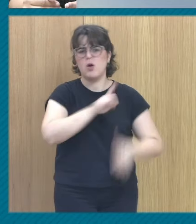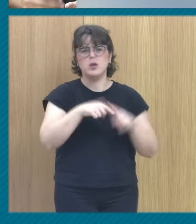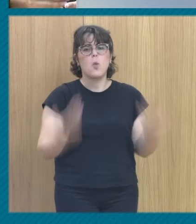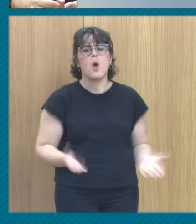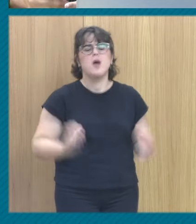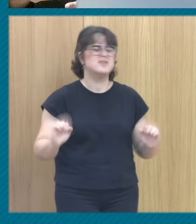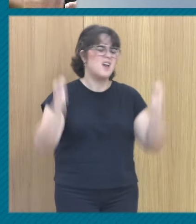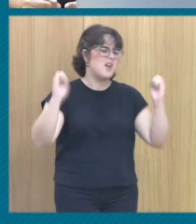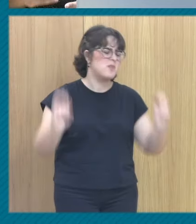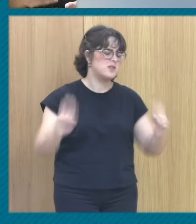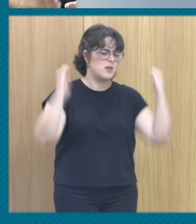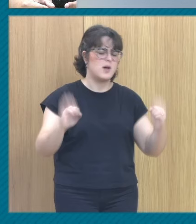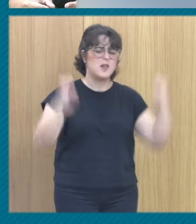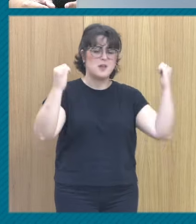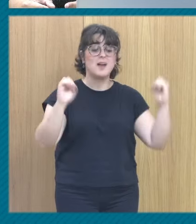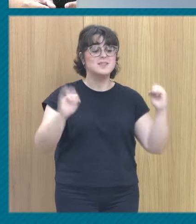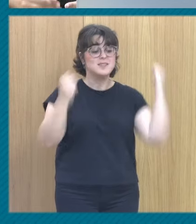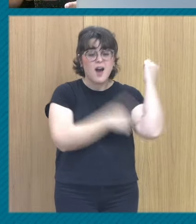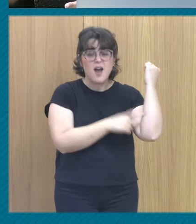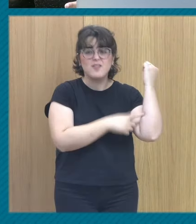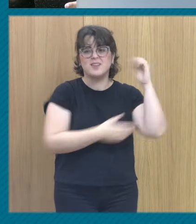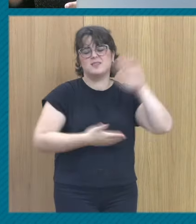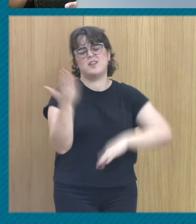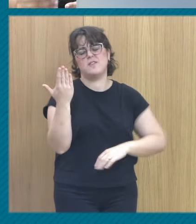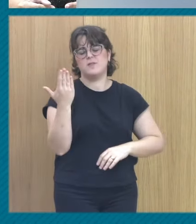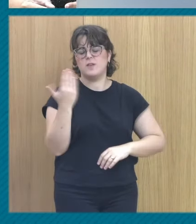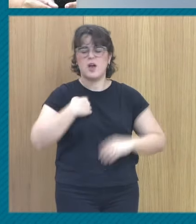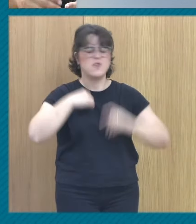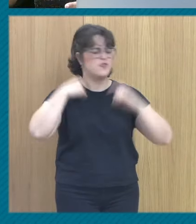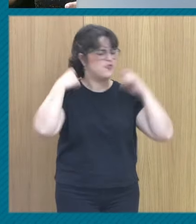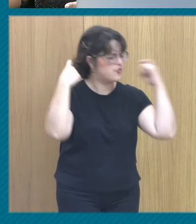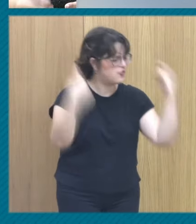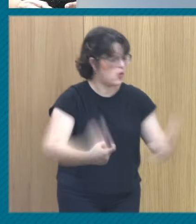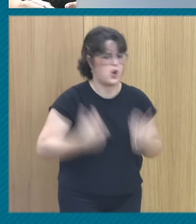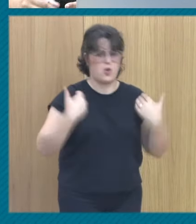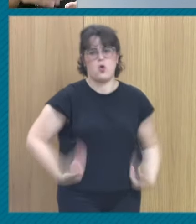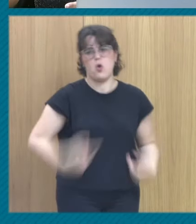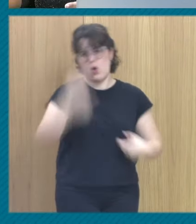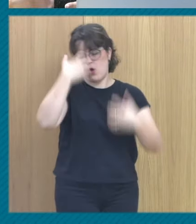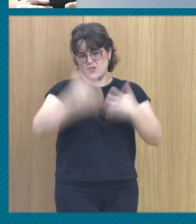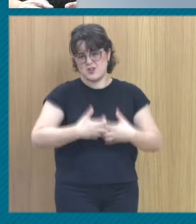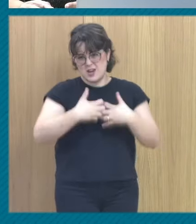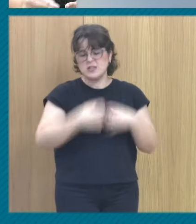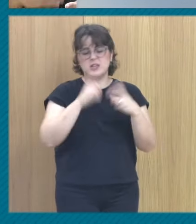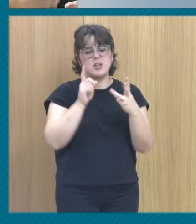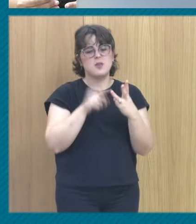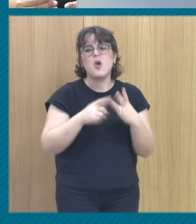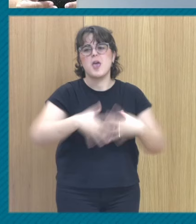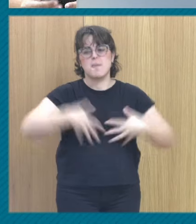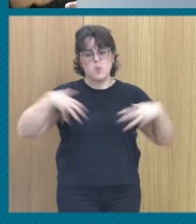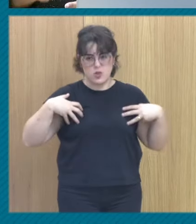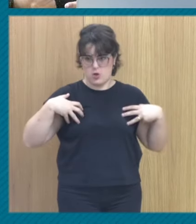sobrevivir conlleva un esfuerzo un esfuerzo corporal un esfuerzo cognitivo un esfuerzo emocional un